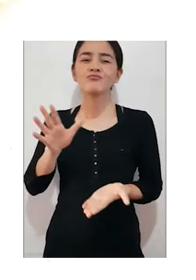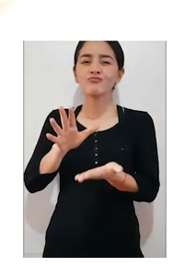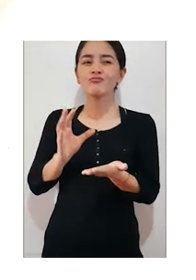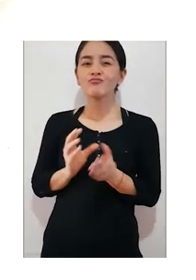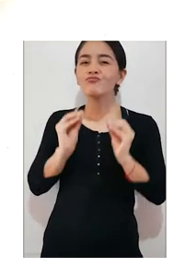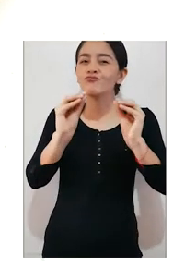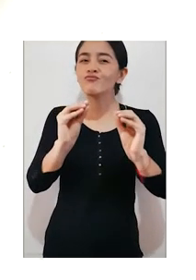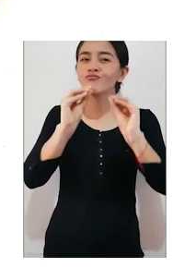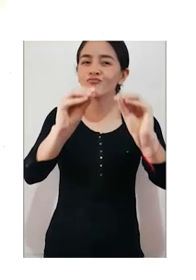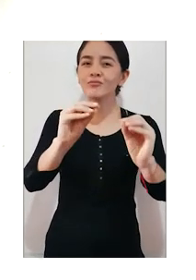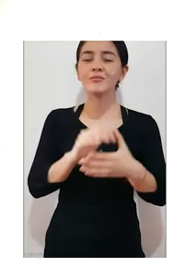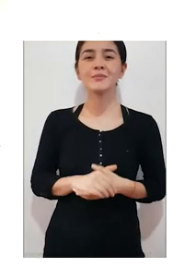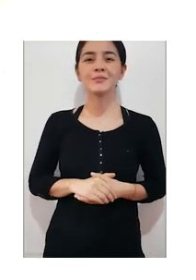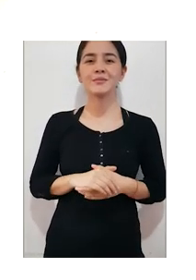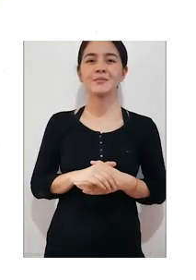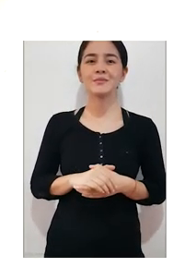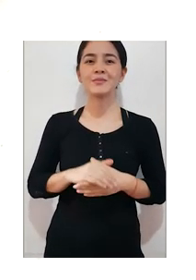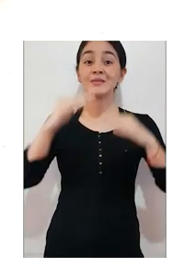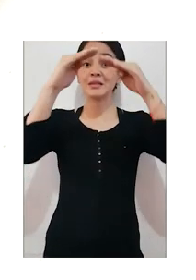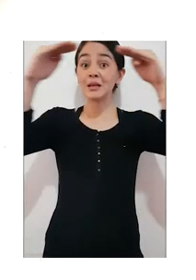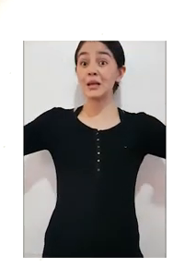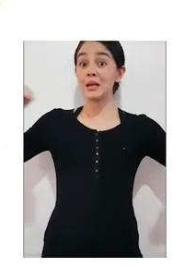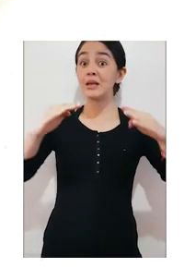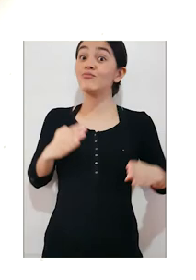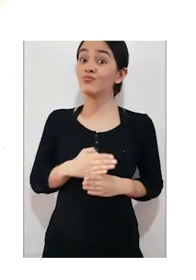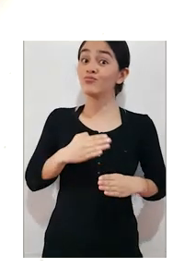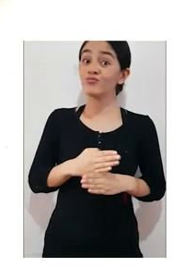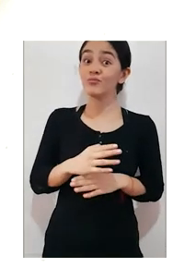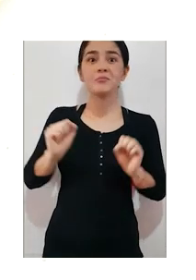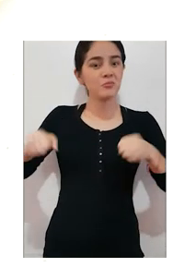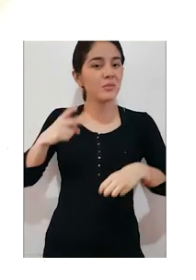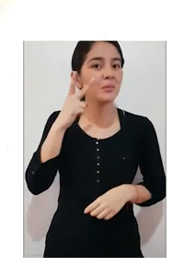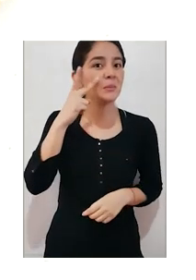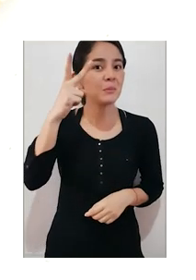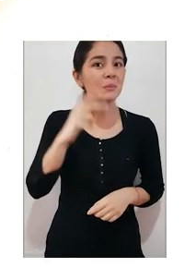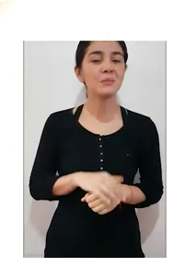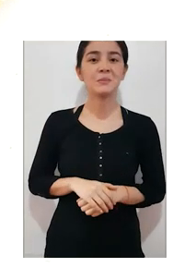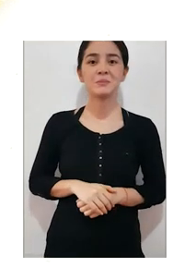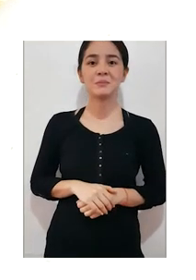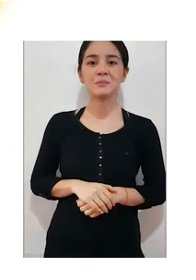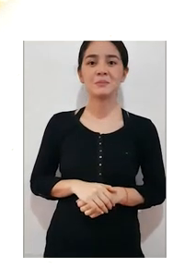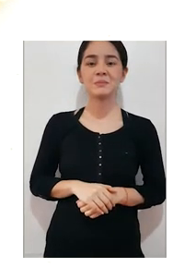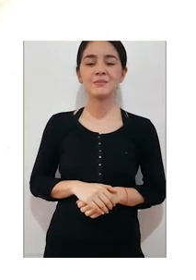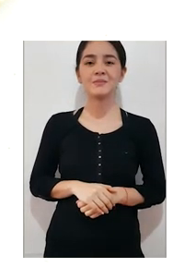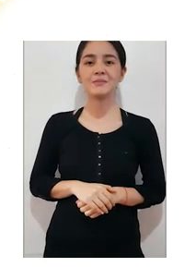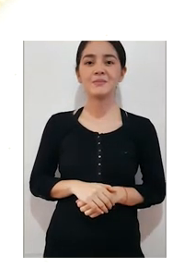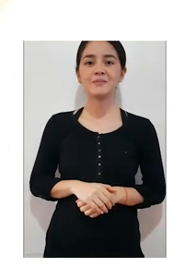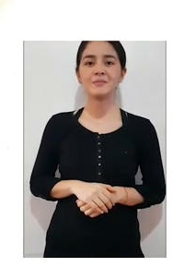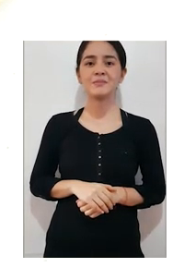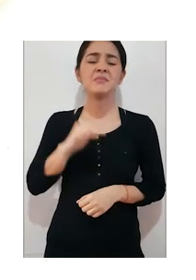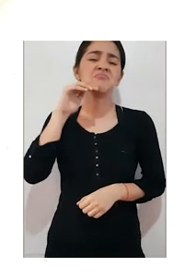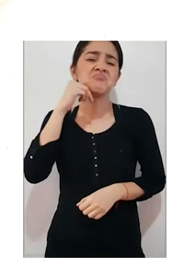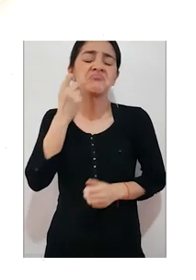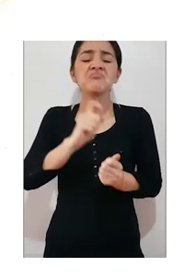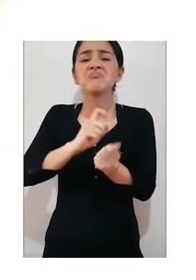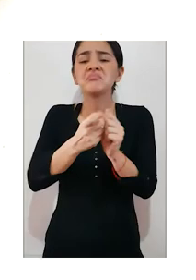algunas huertas un poco más grandes que yo realicé en mi casa para que vean una opción en el caso de que